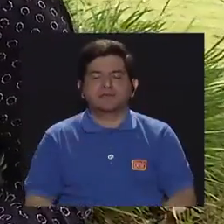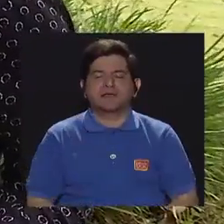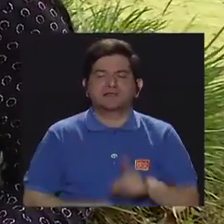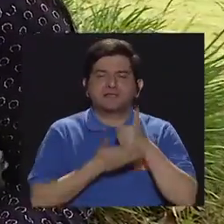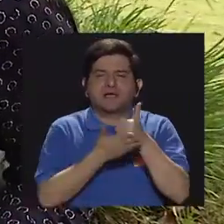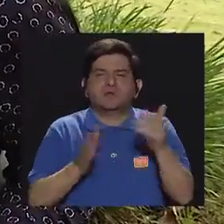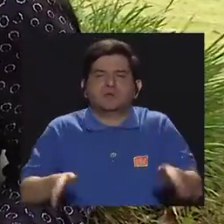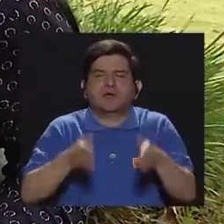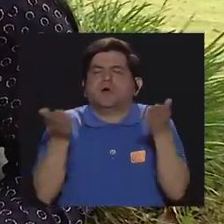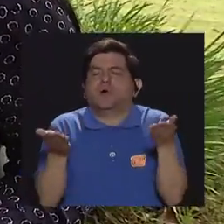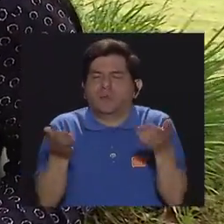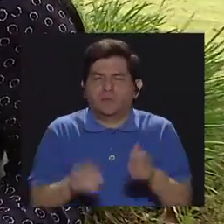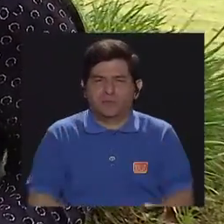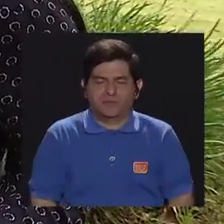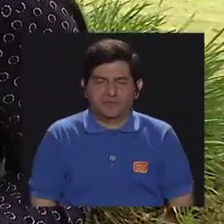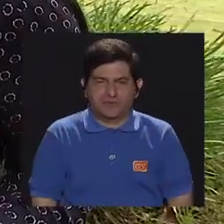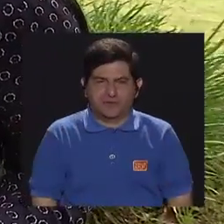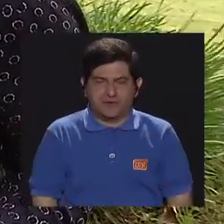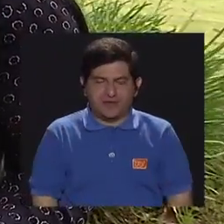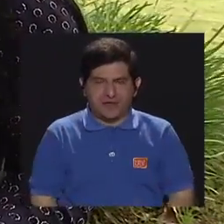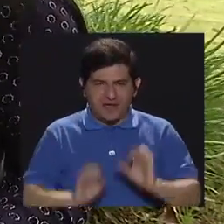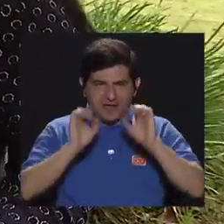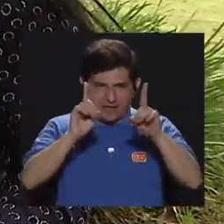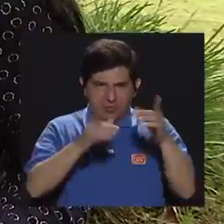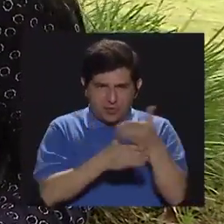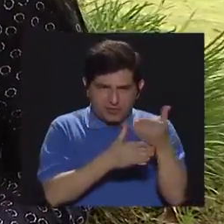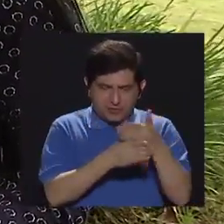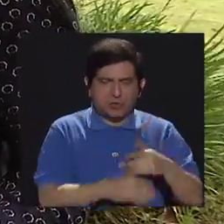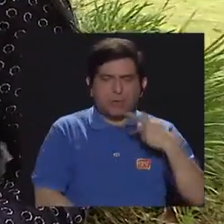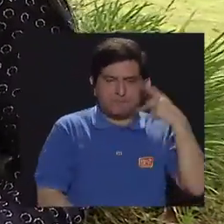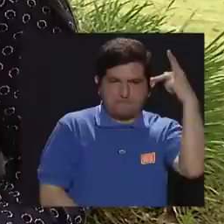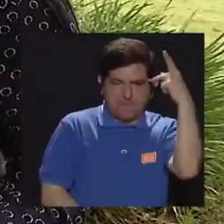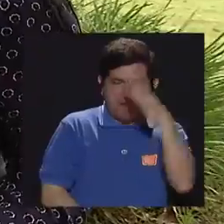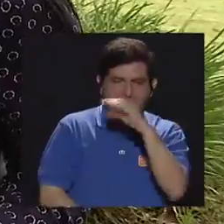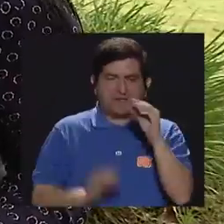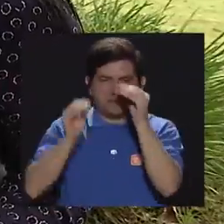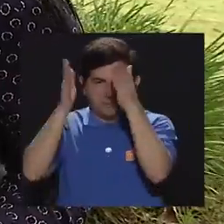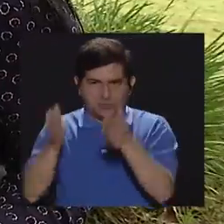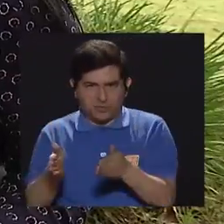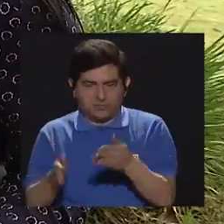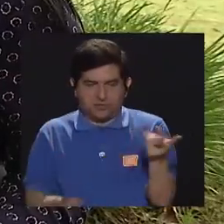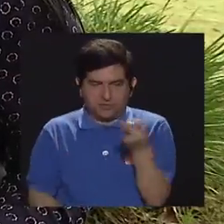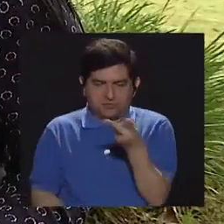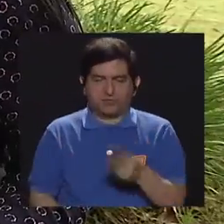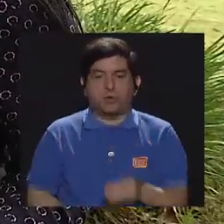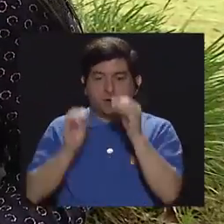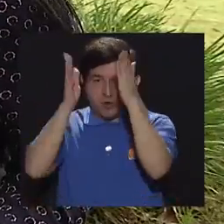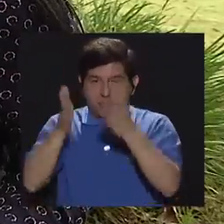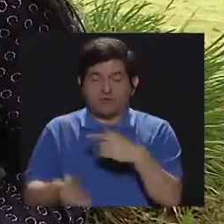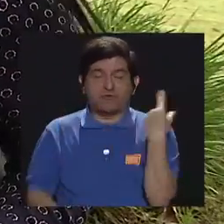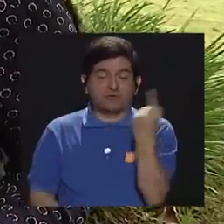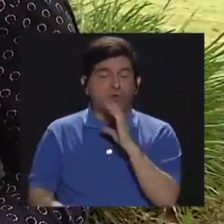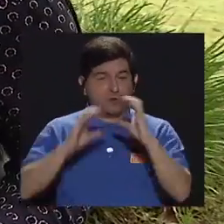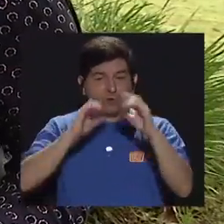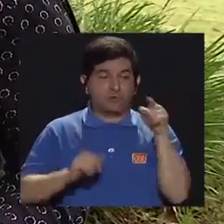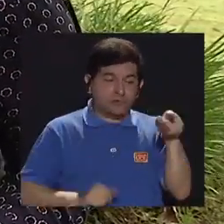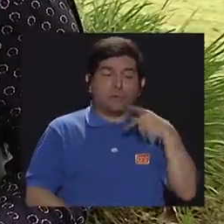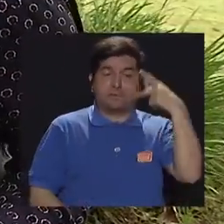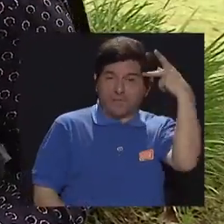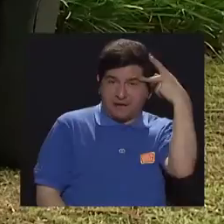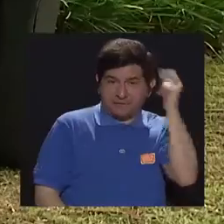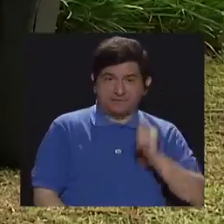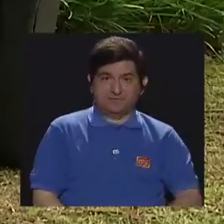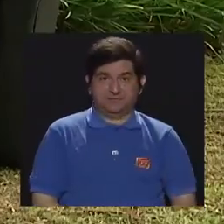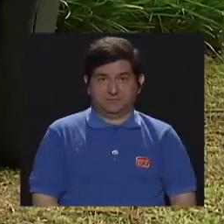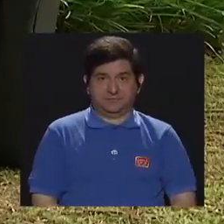es importante, por eso es que la educación es compartida entre el padre de familia y el educador. Es importante que el docente siempre esté en comunicación con el padre de